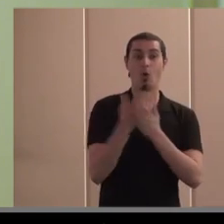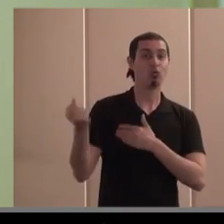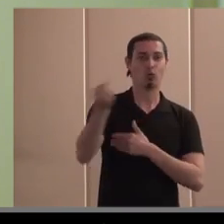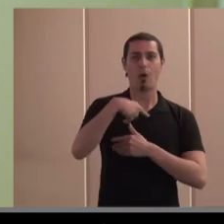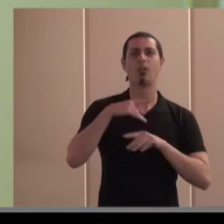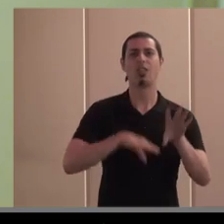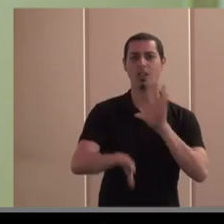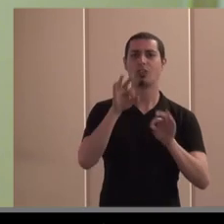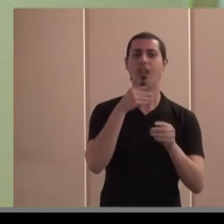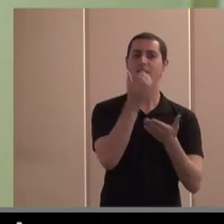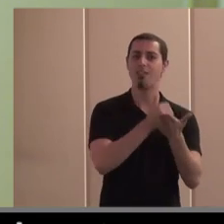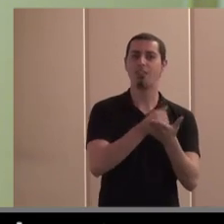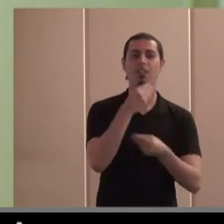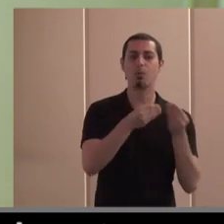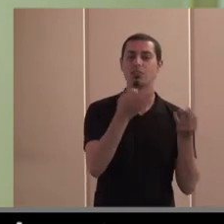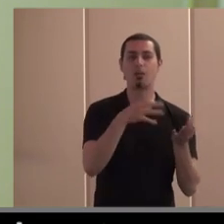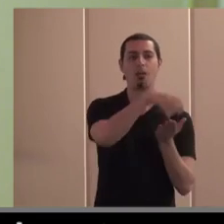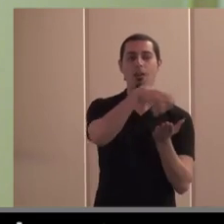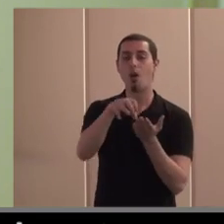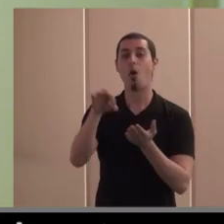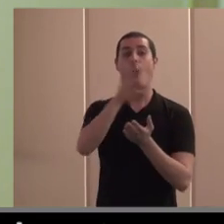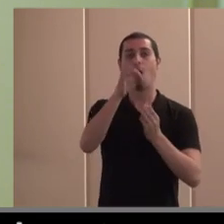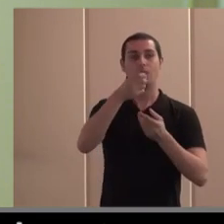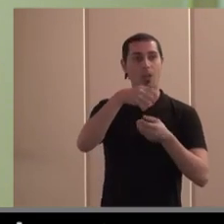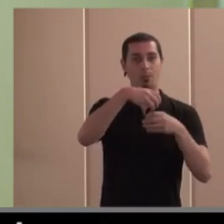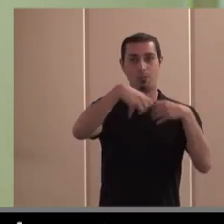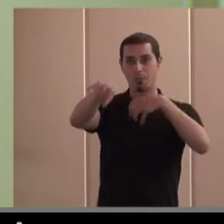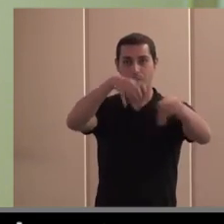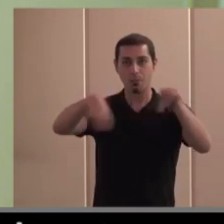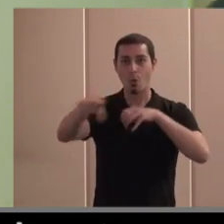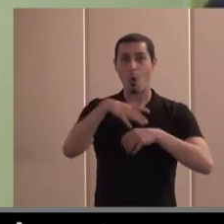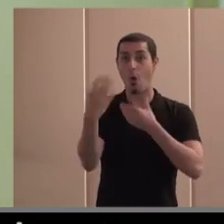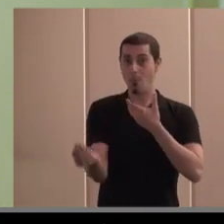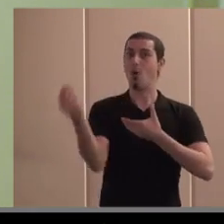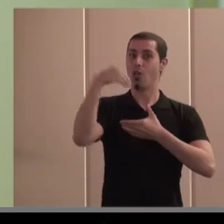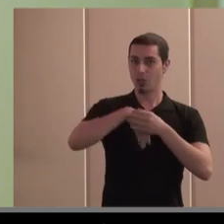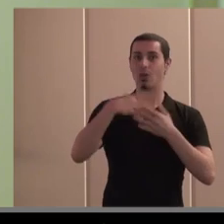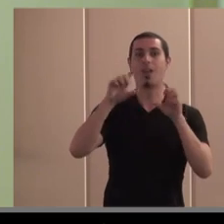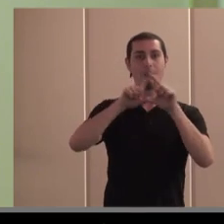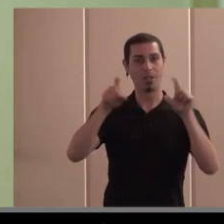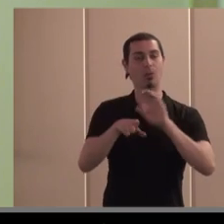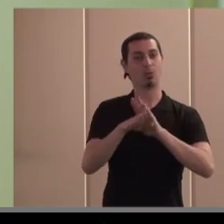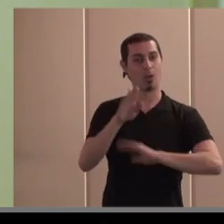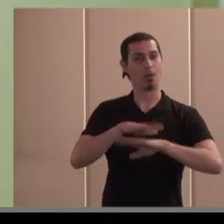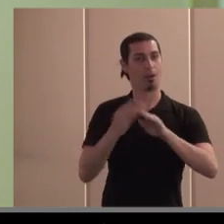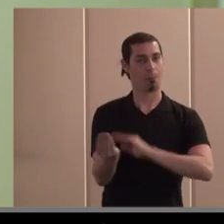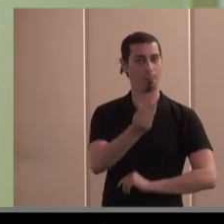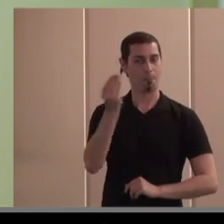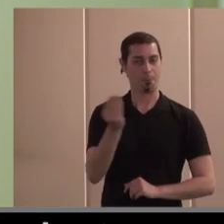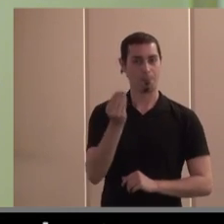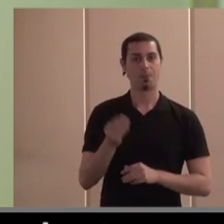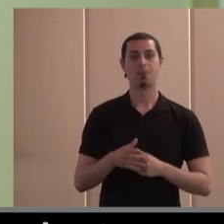con esos beneficios o se reparten o se invierten en el desarrollo de la empresa o para cumplimiento del fin social de la misma.